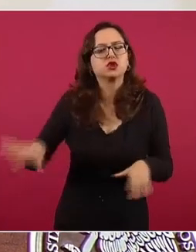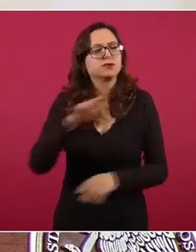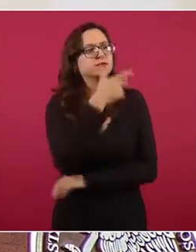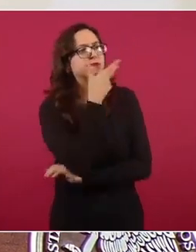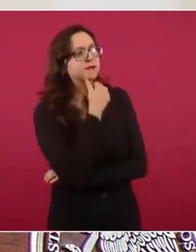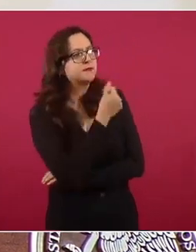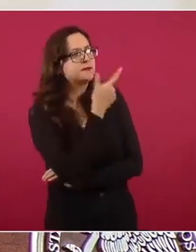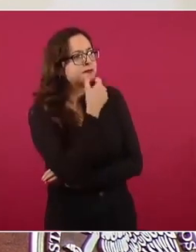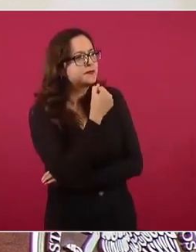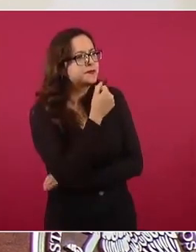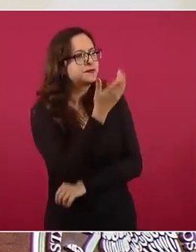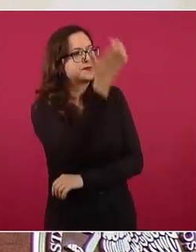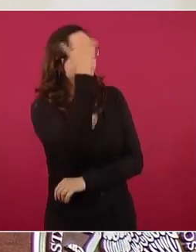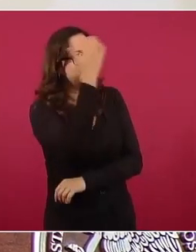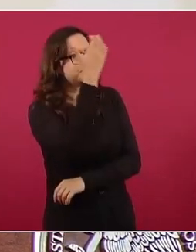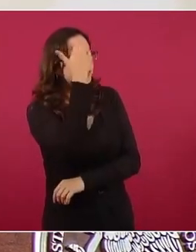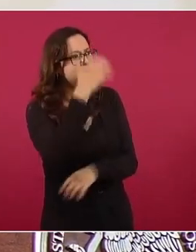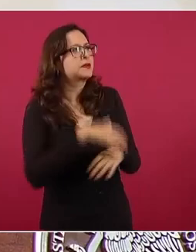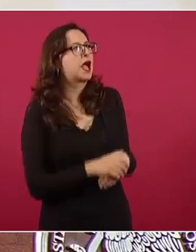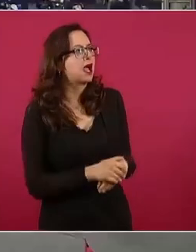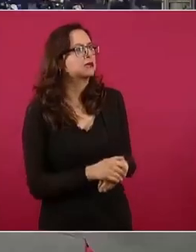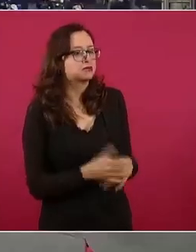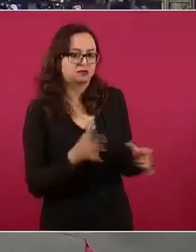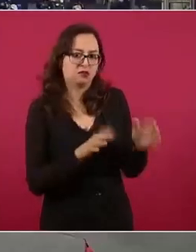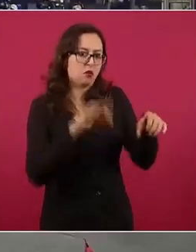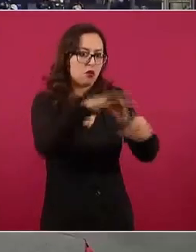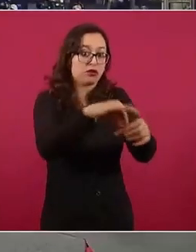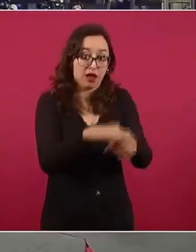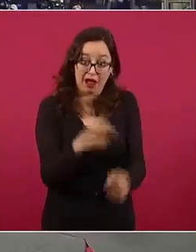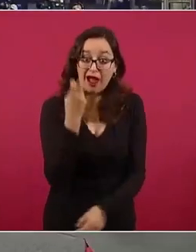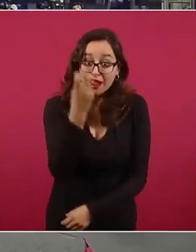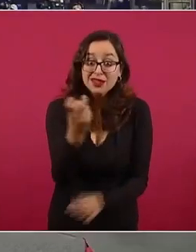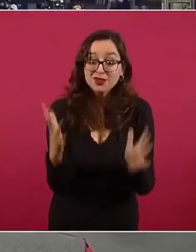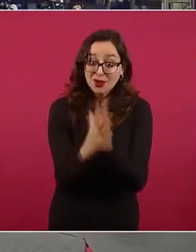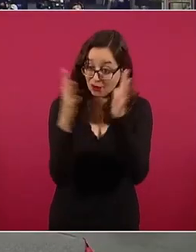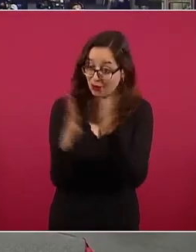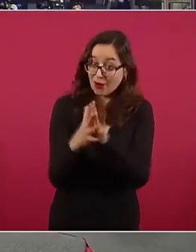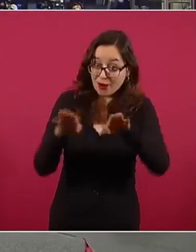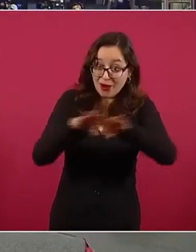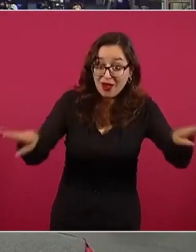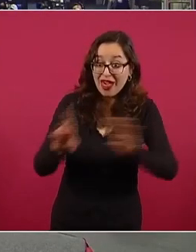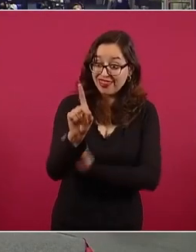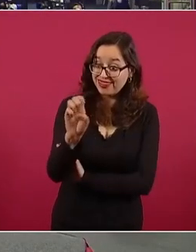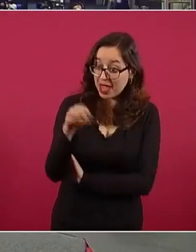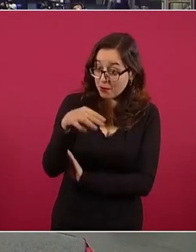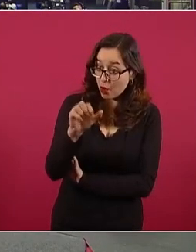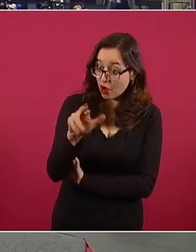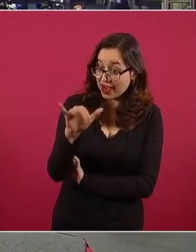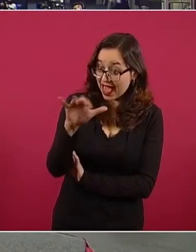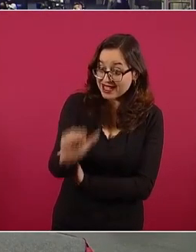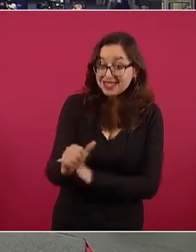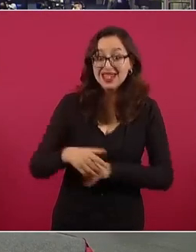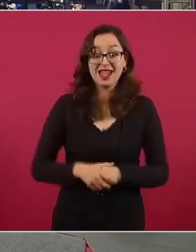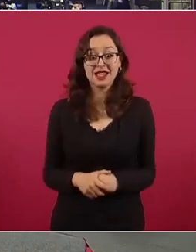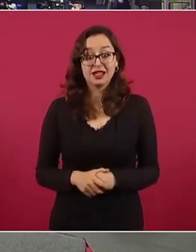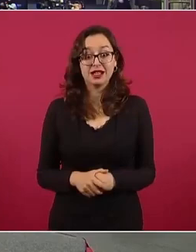eso es más democrático que como se impusieron